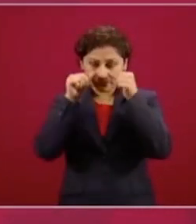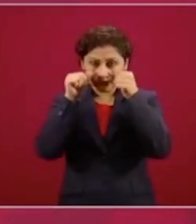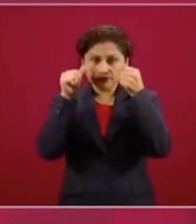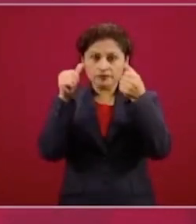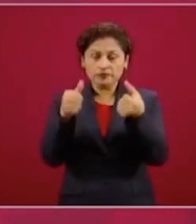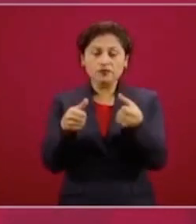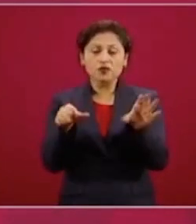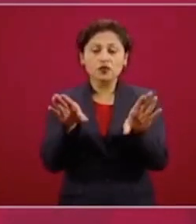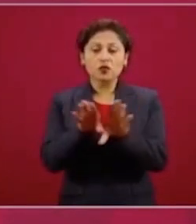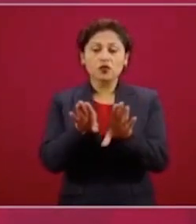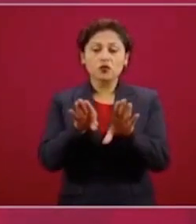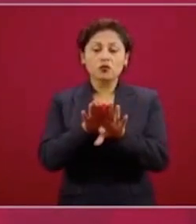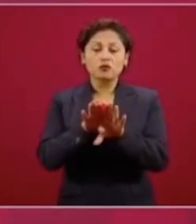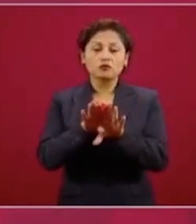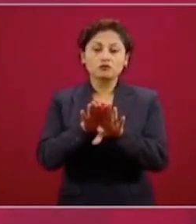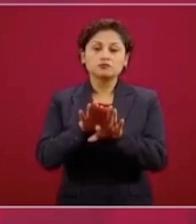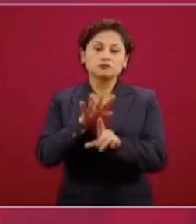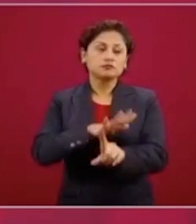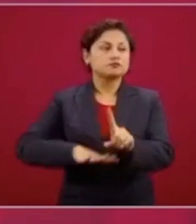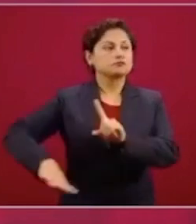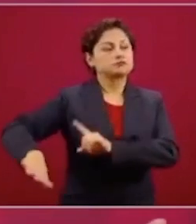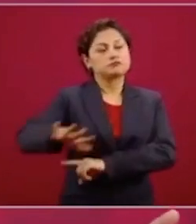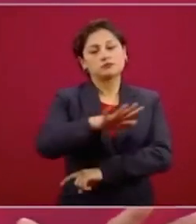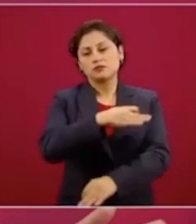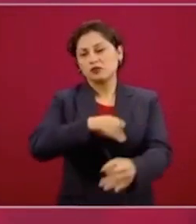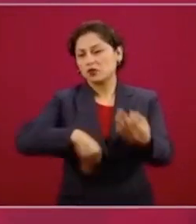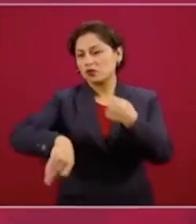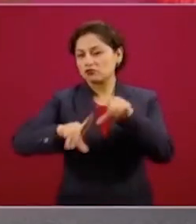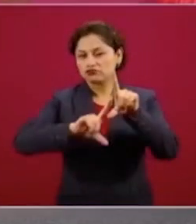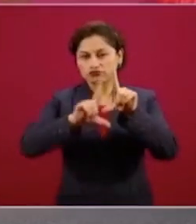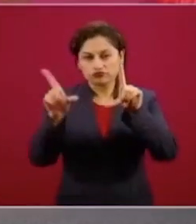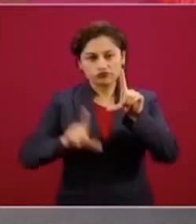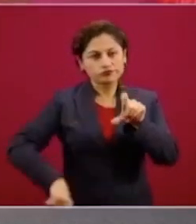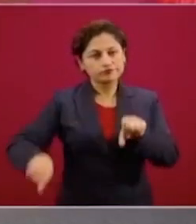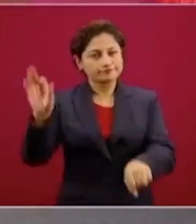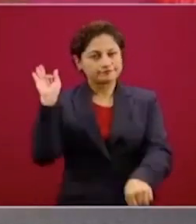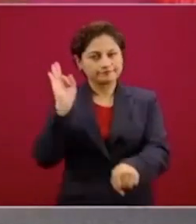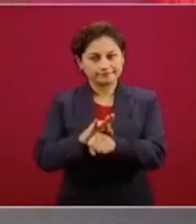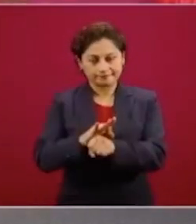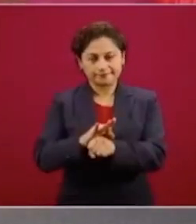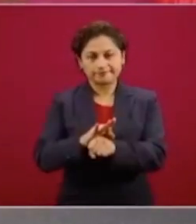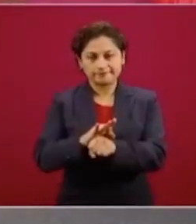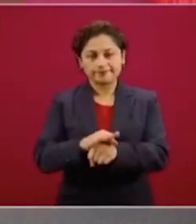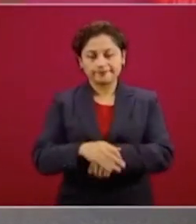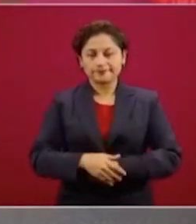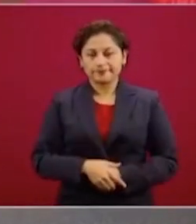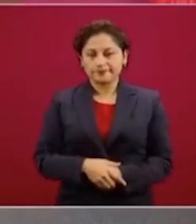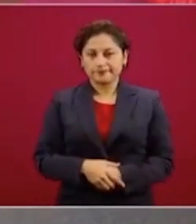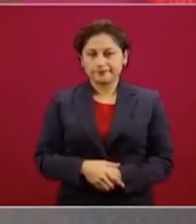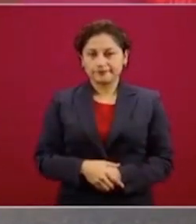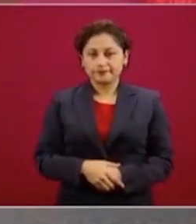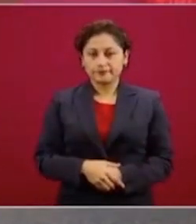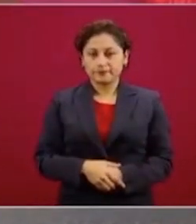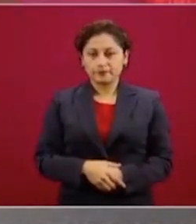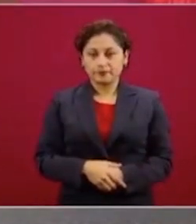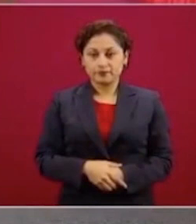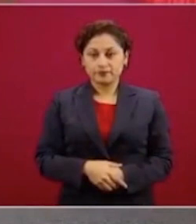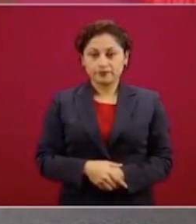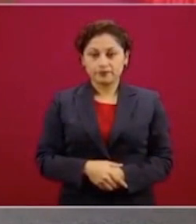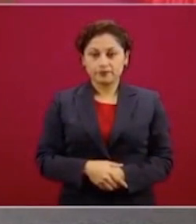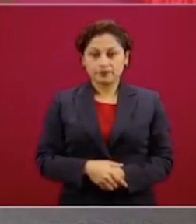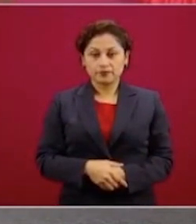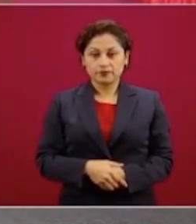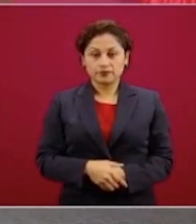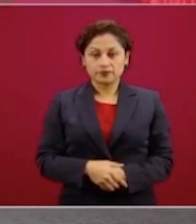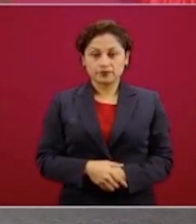como nación, además no dar ninguna